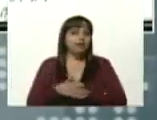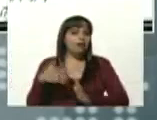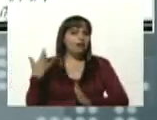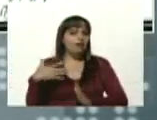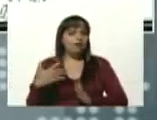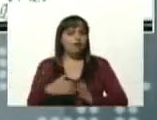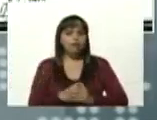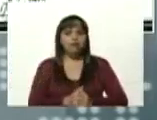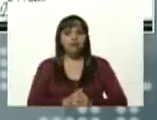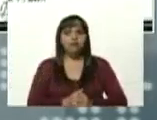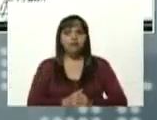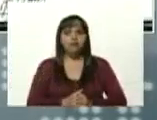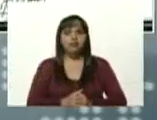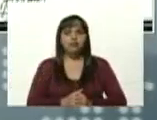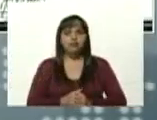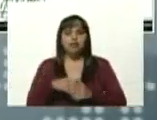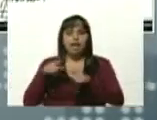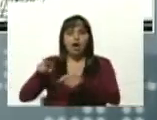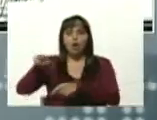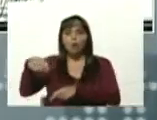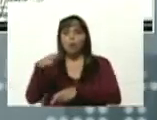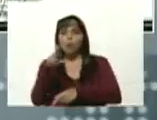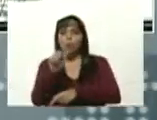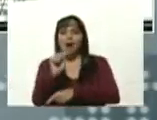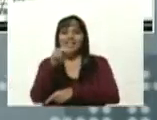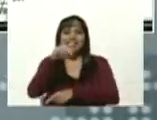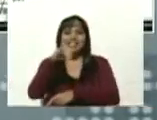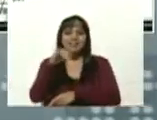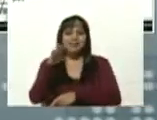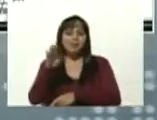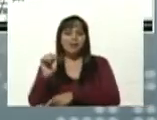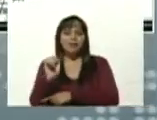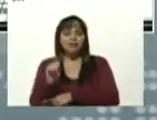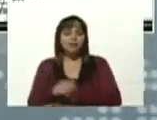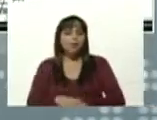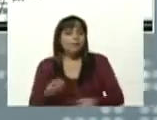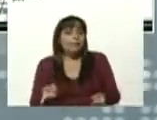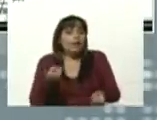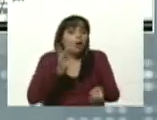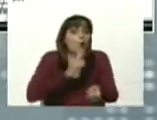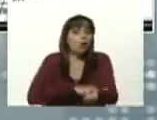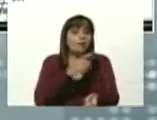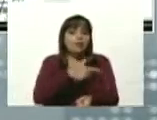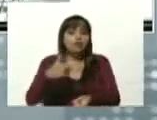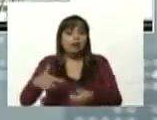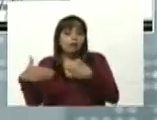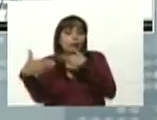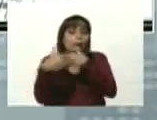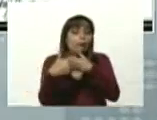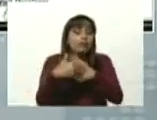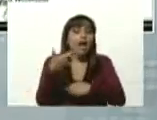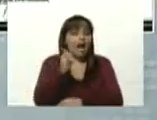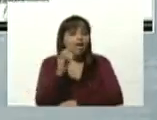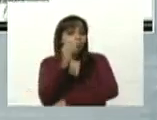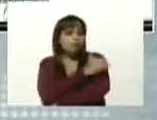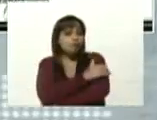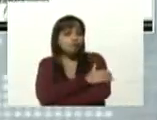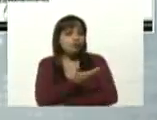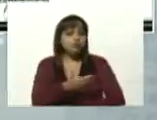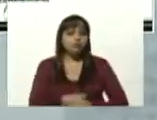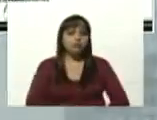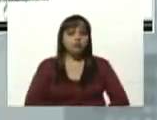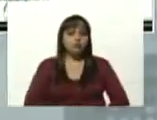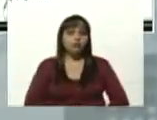este es uno de los más encarecidos terroristas extremistas que ha tenido la oposición Tomás Guanipa